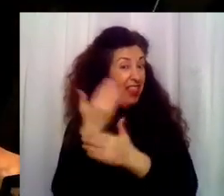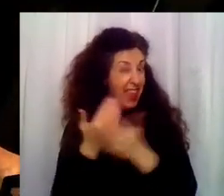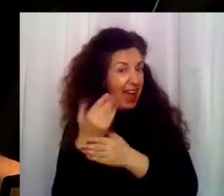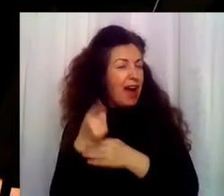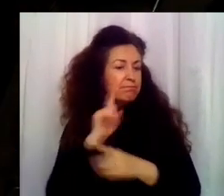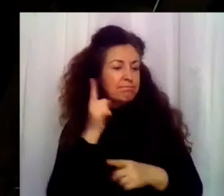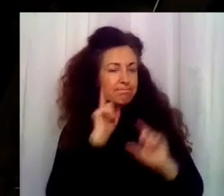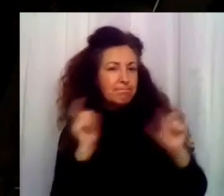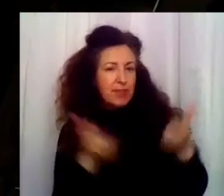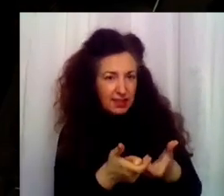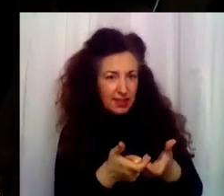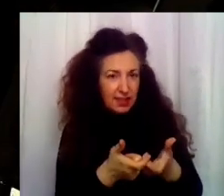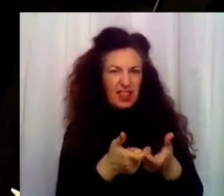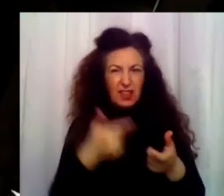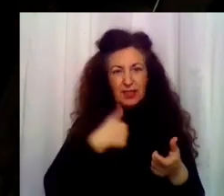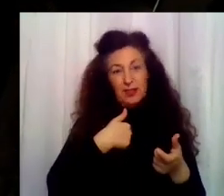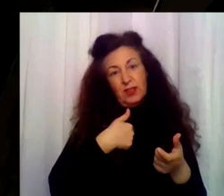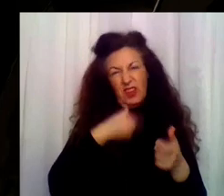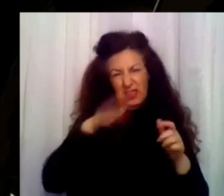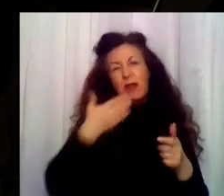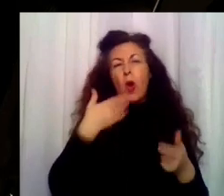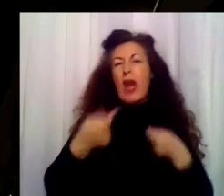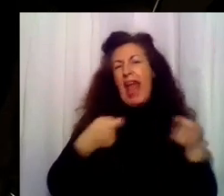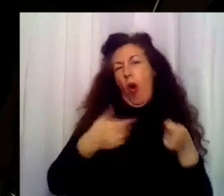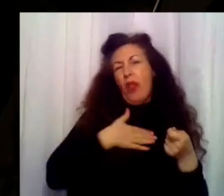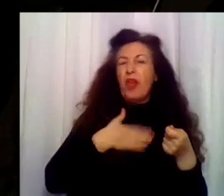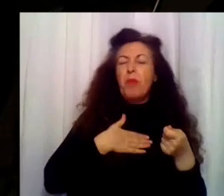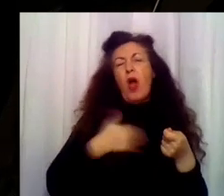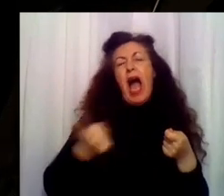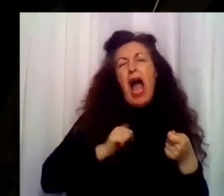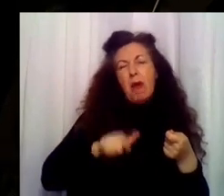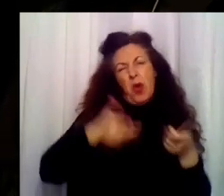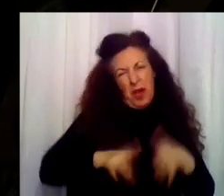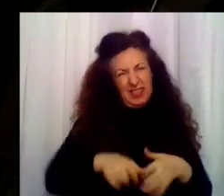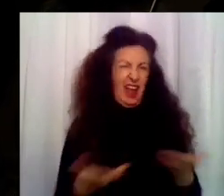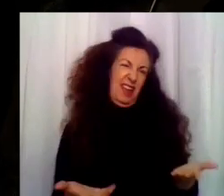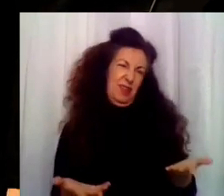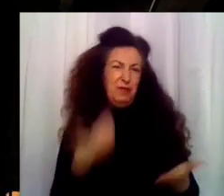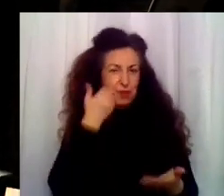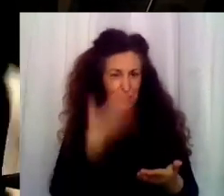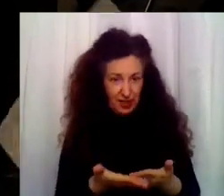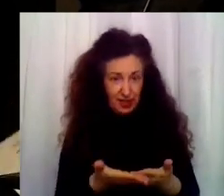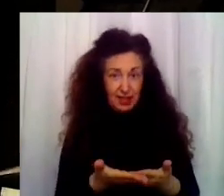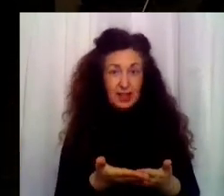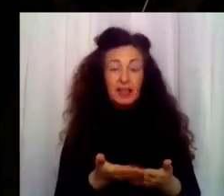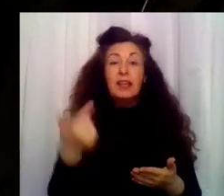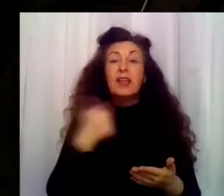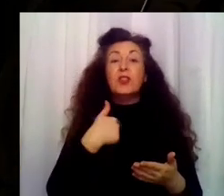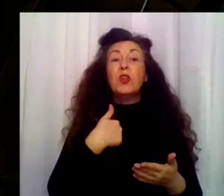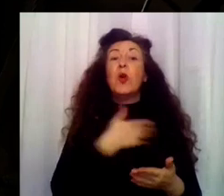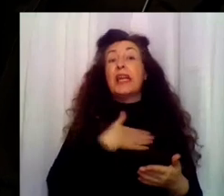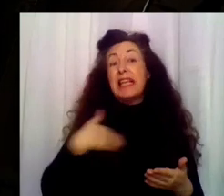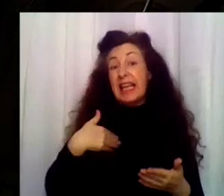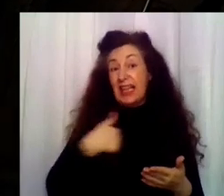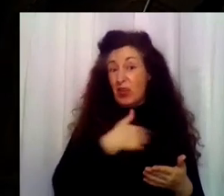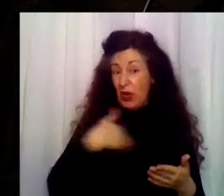dicen que piense si está bien usar al niño para el negocio. El negocio. Sí, a ver, que yo iba a entrar en gastronomía, ¿sabes? Quería